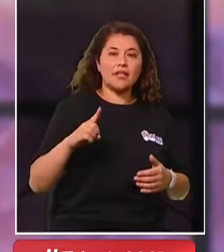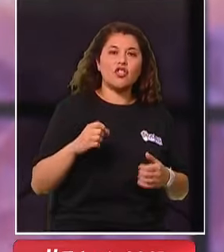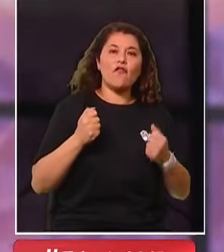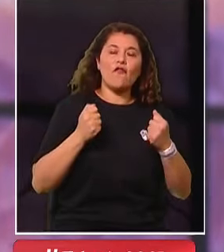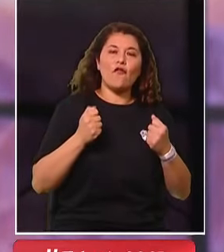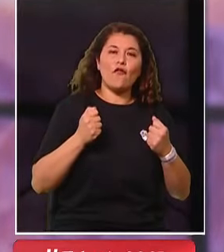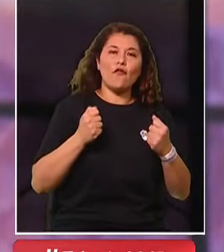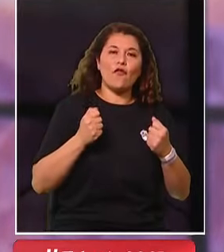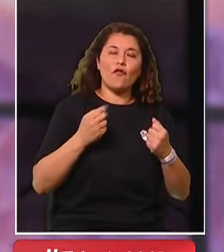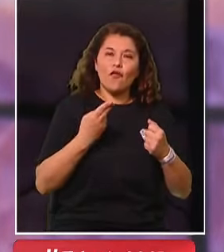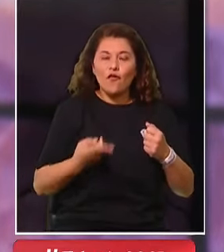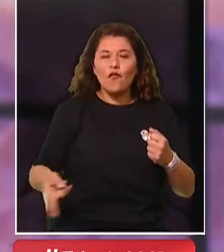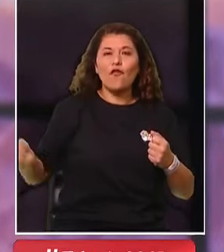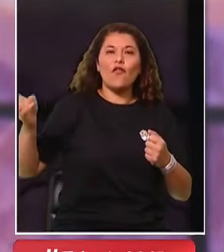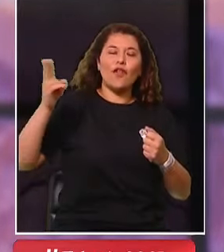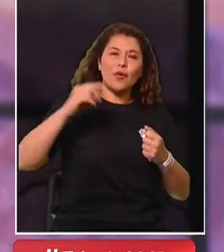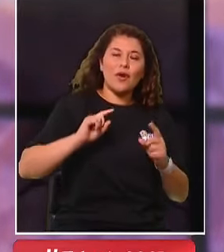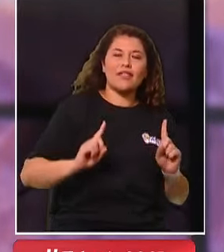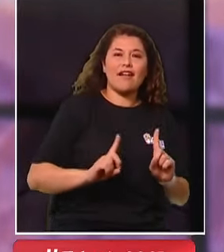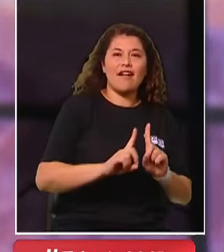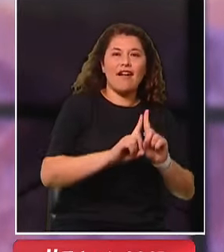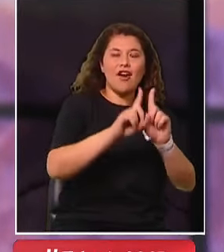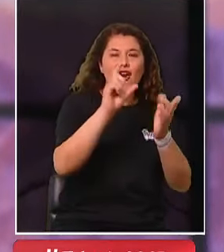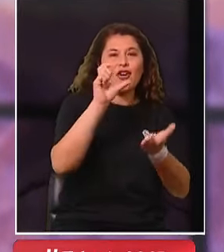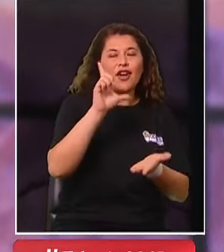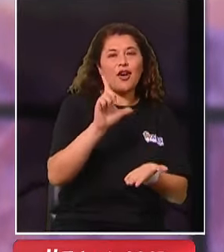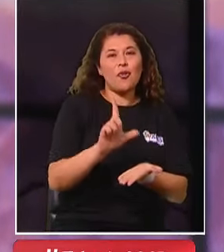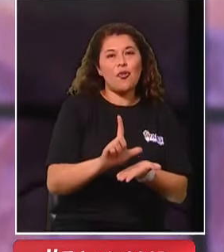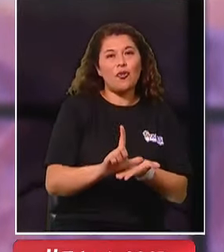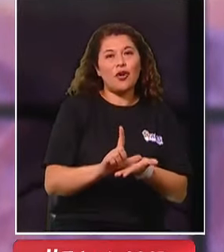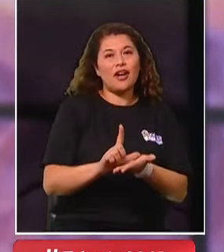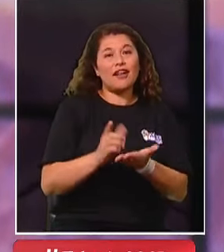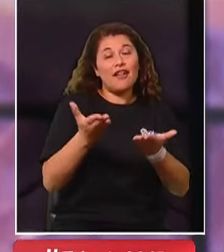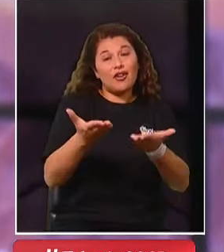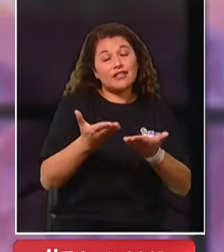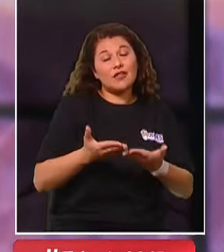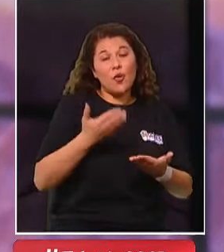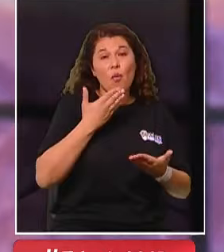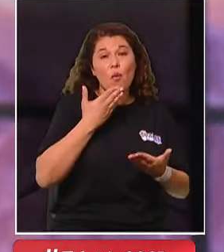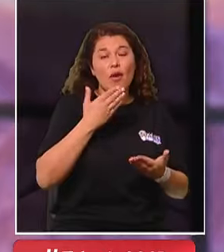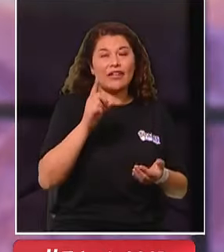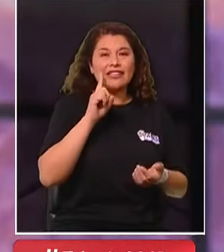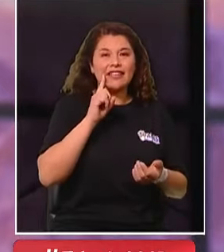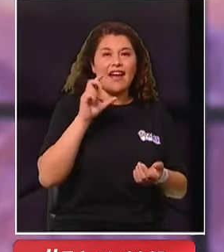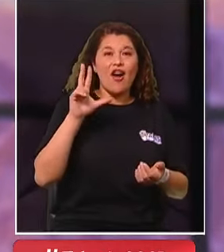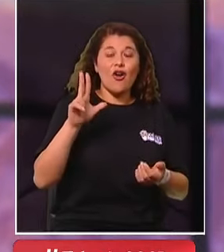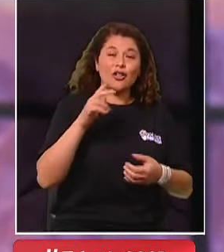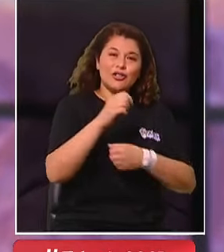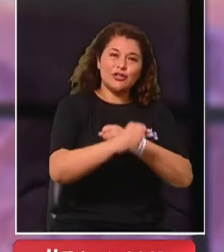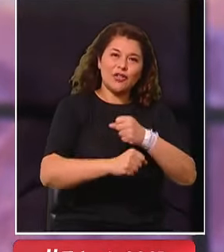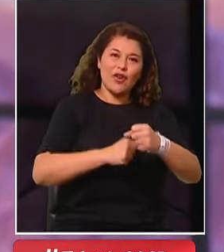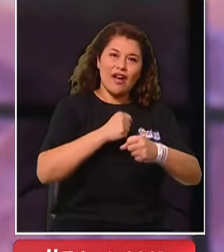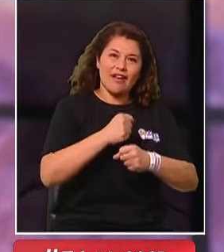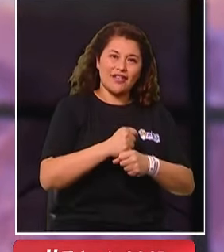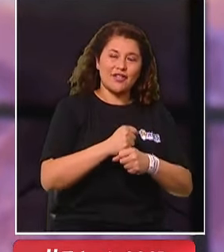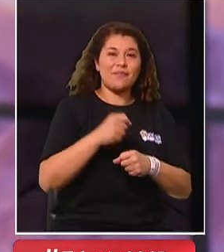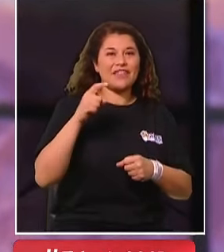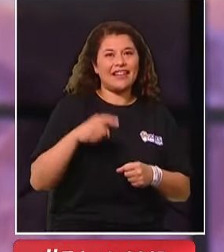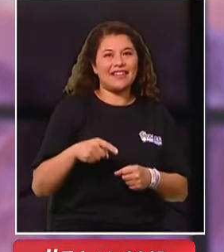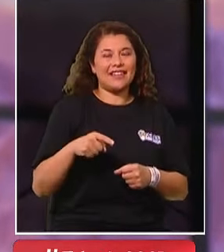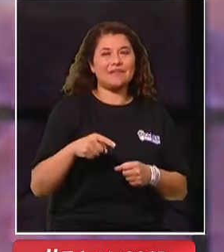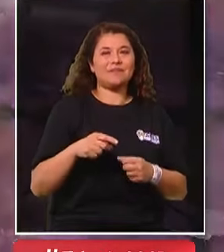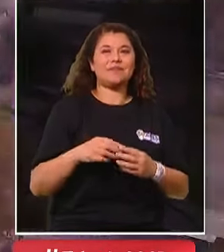lugar que lo recibió y acogió cuando tan solo tenía ocho años de edad. Aquí está la historia.